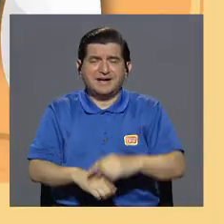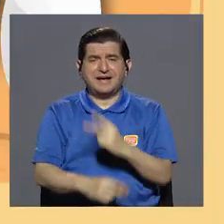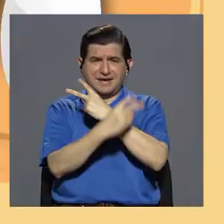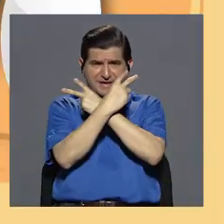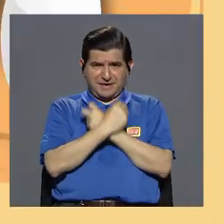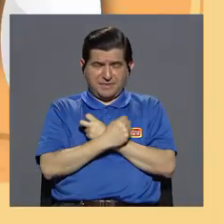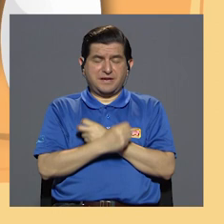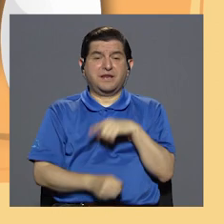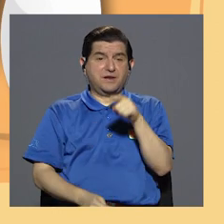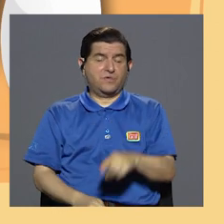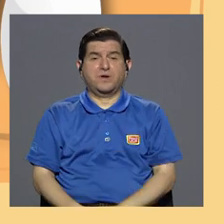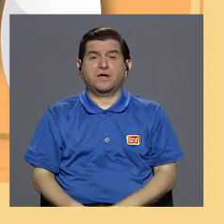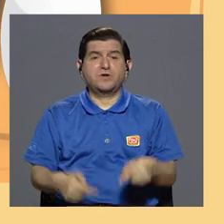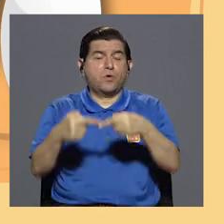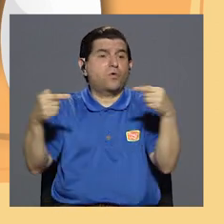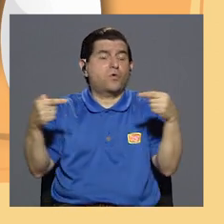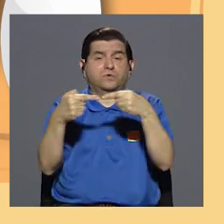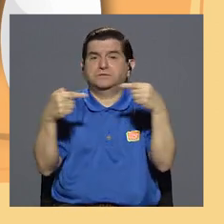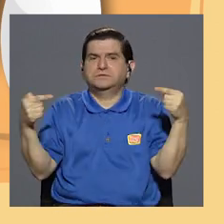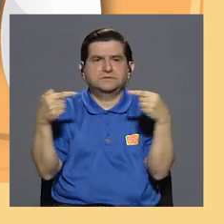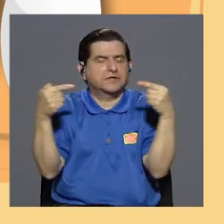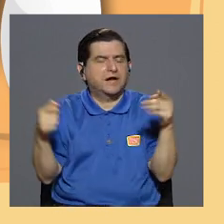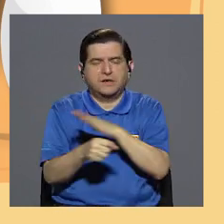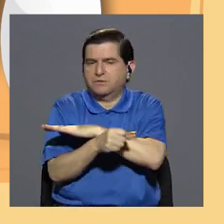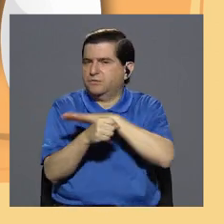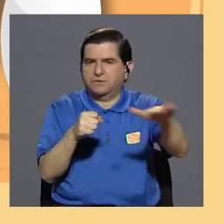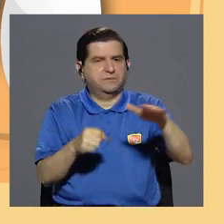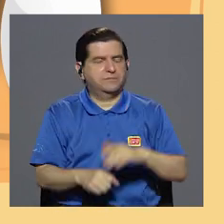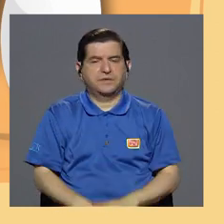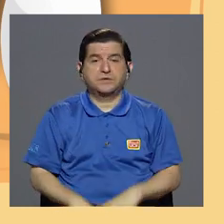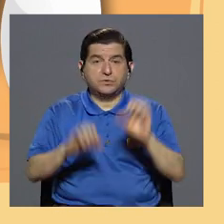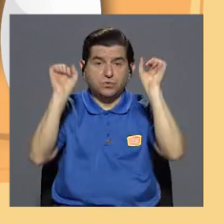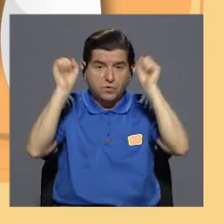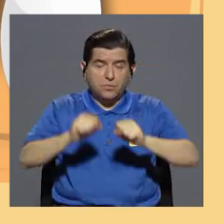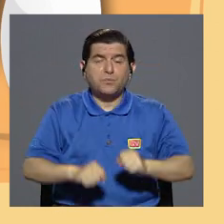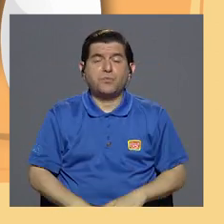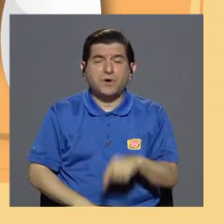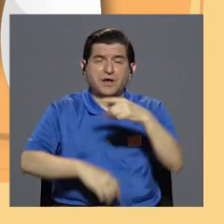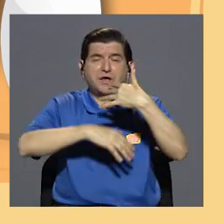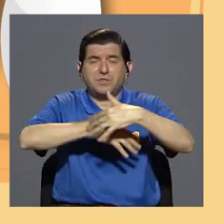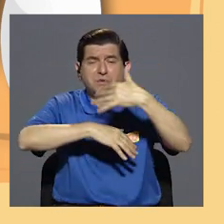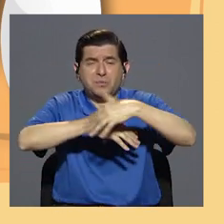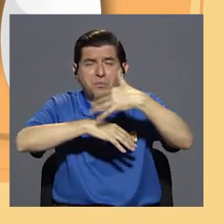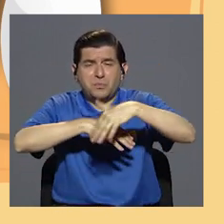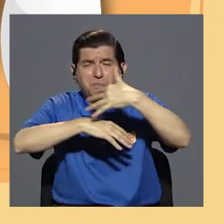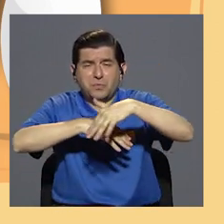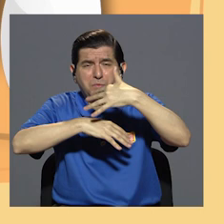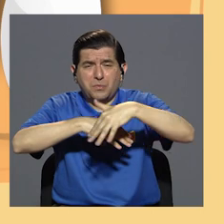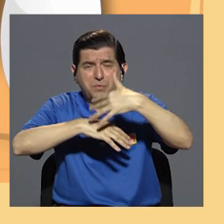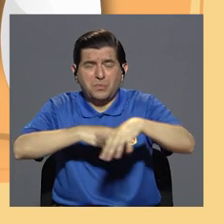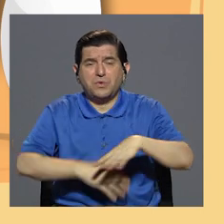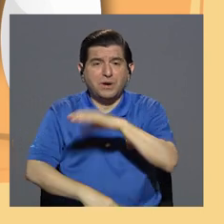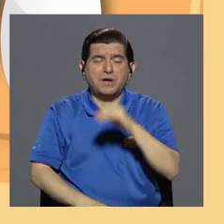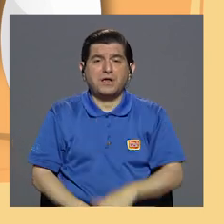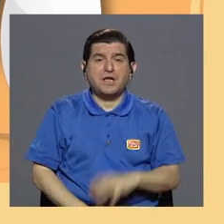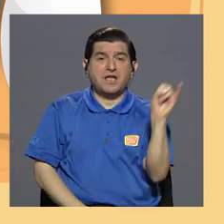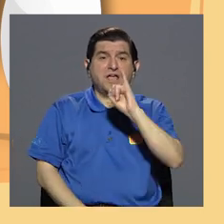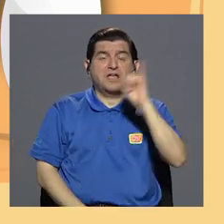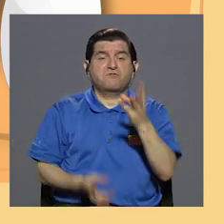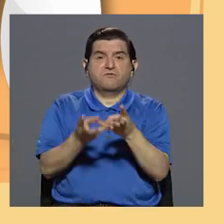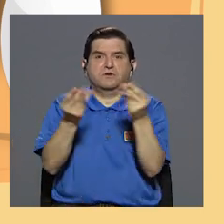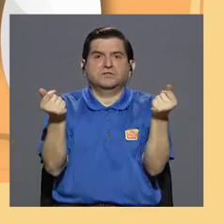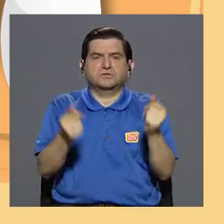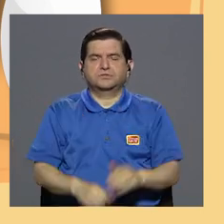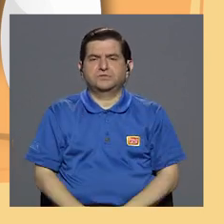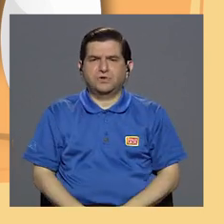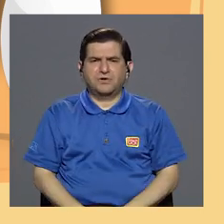inyectó, es una medida totalmente contraproducente porque puede producirse una hemorragia muy profusa y puede introducirse una infección.